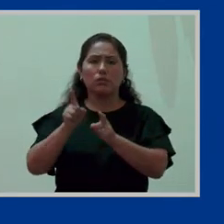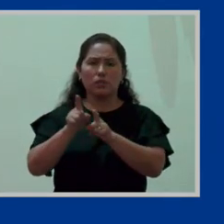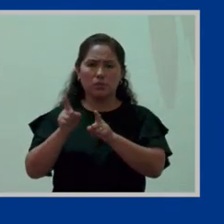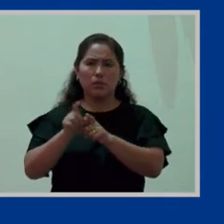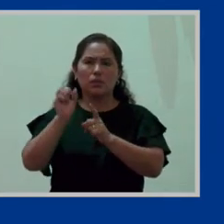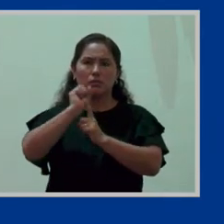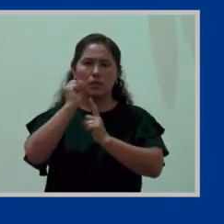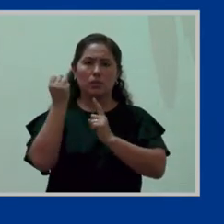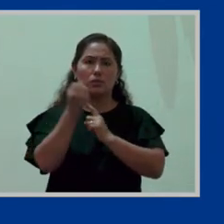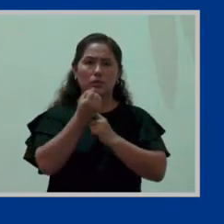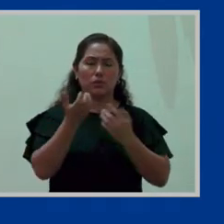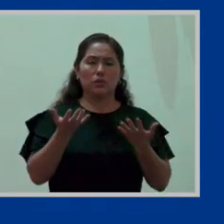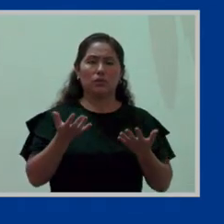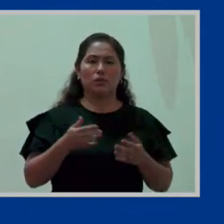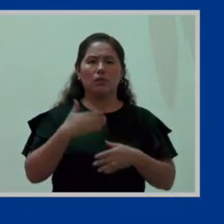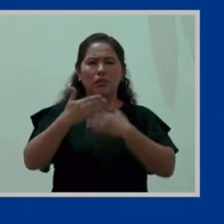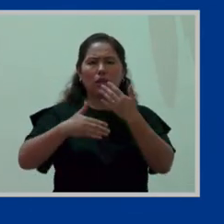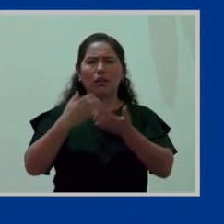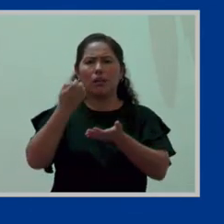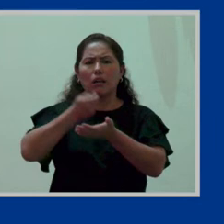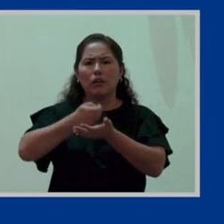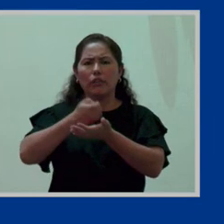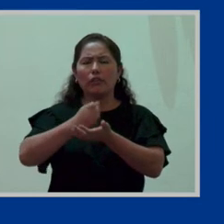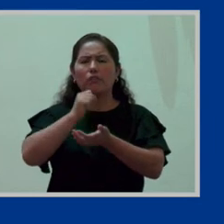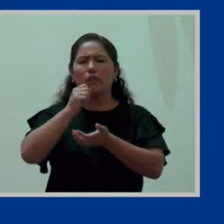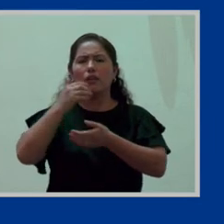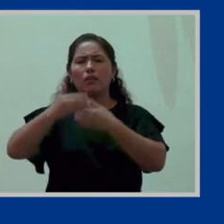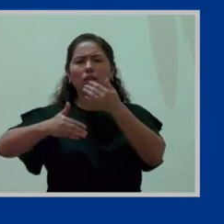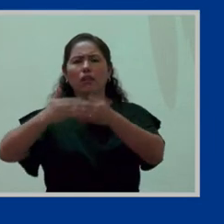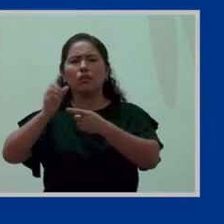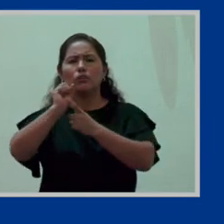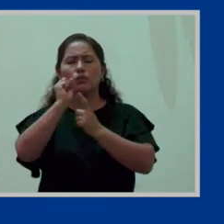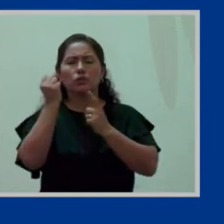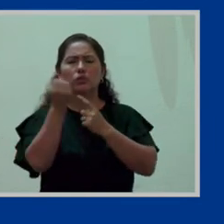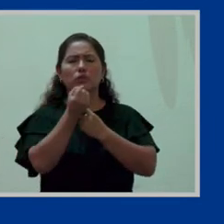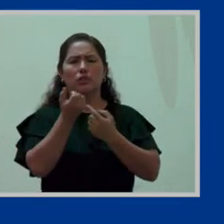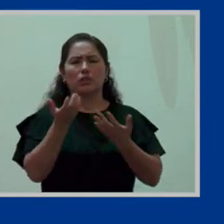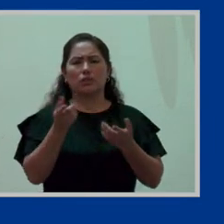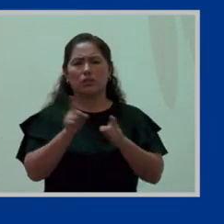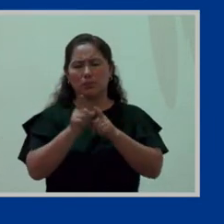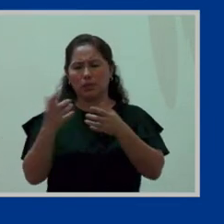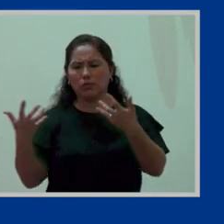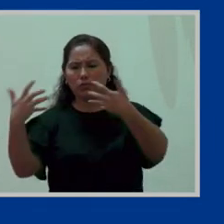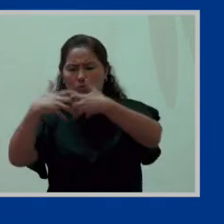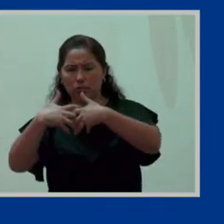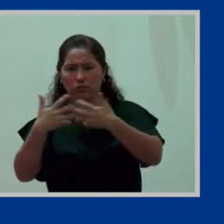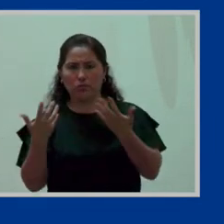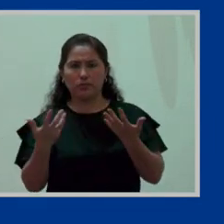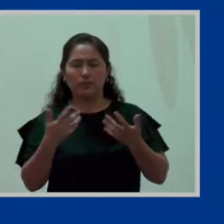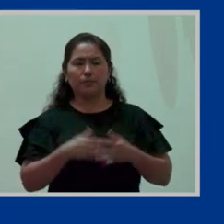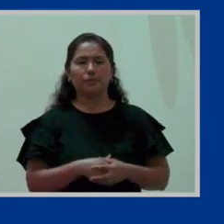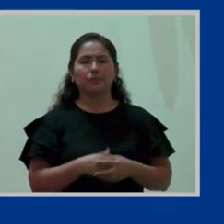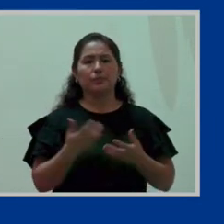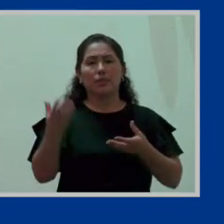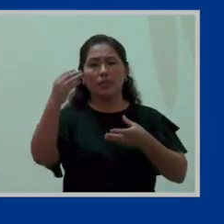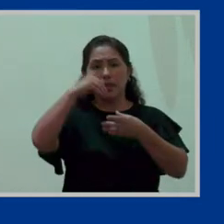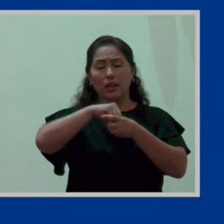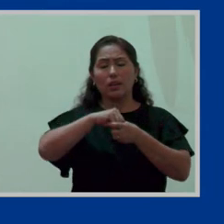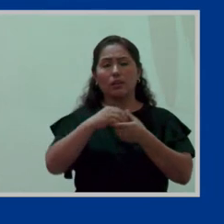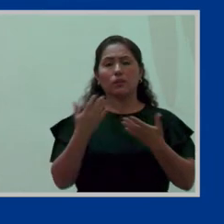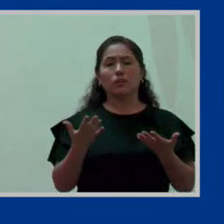porque no puede haber desarrollo económico sin desarrollo social ni desarrollo social sin desarrollo económico, dentro de